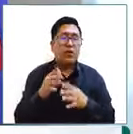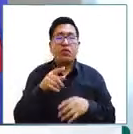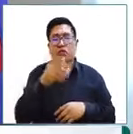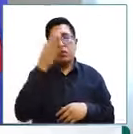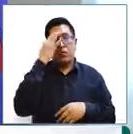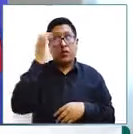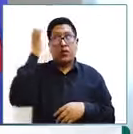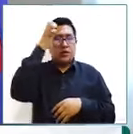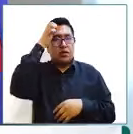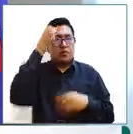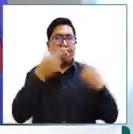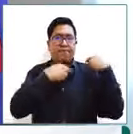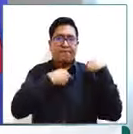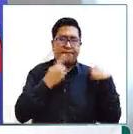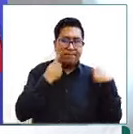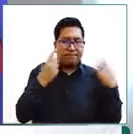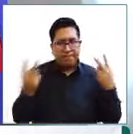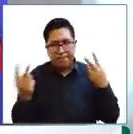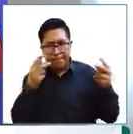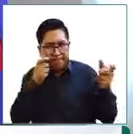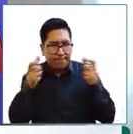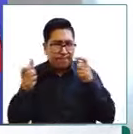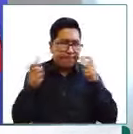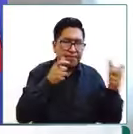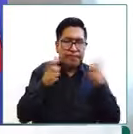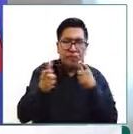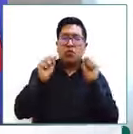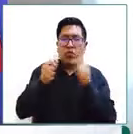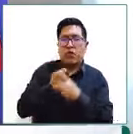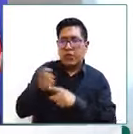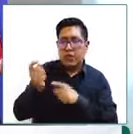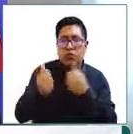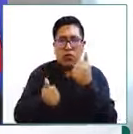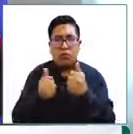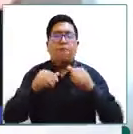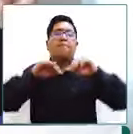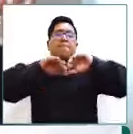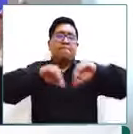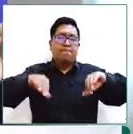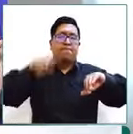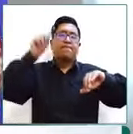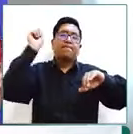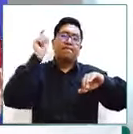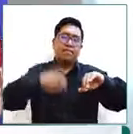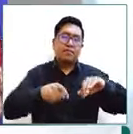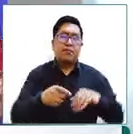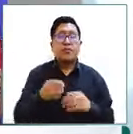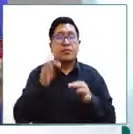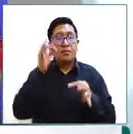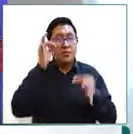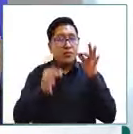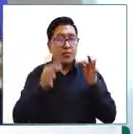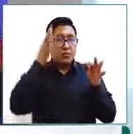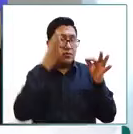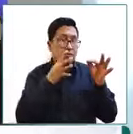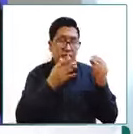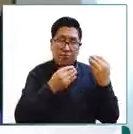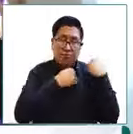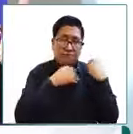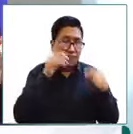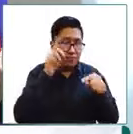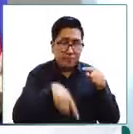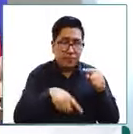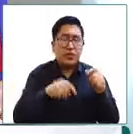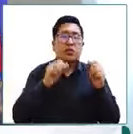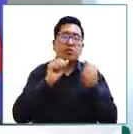superar aquellos factores de riesgo que pueden identificarse, entonces existe la posibilidad de que identifiquemos a